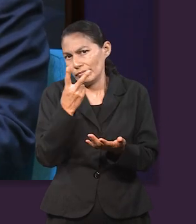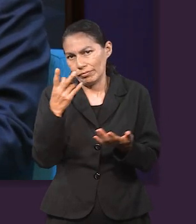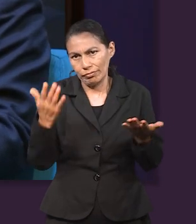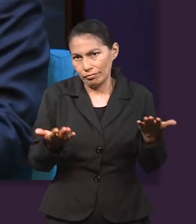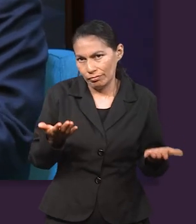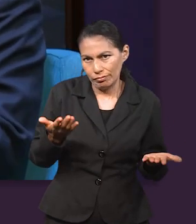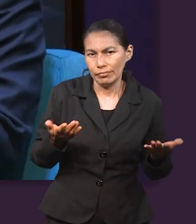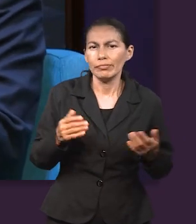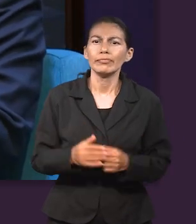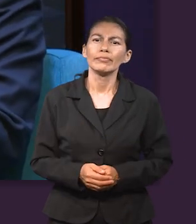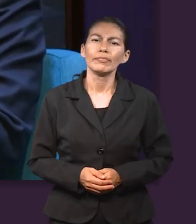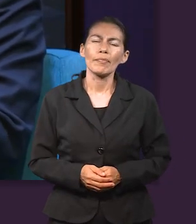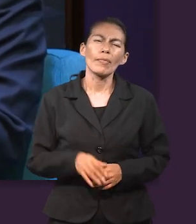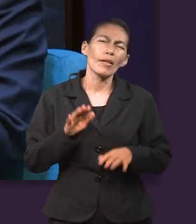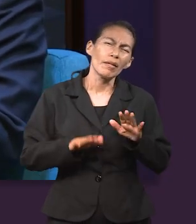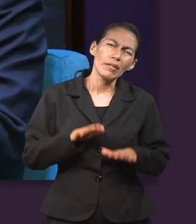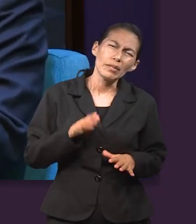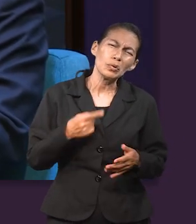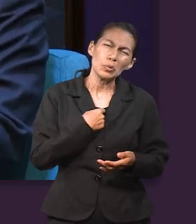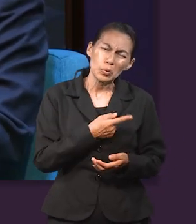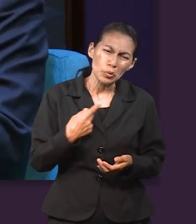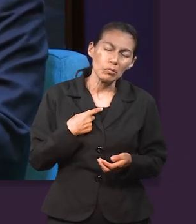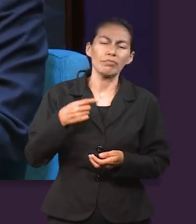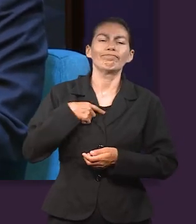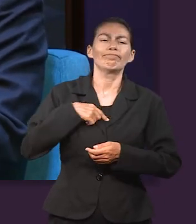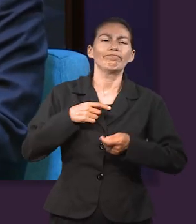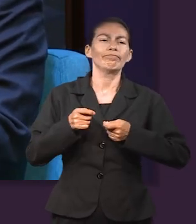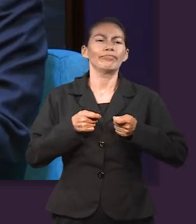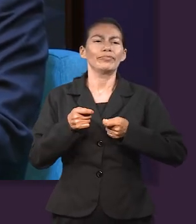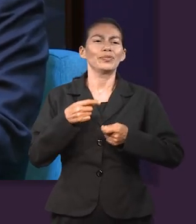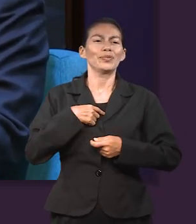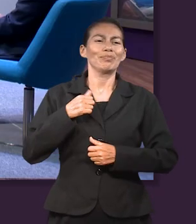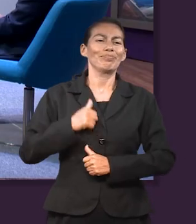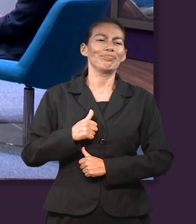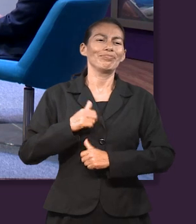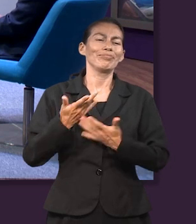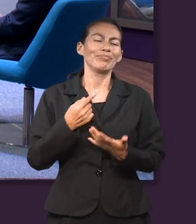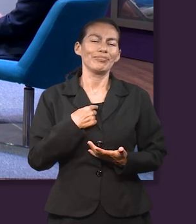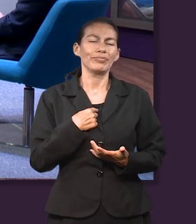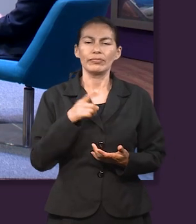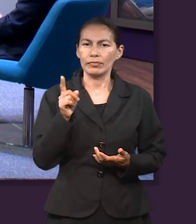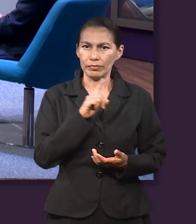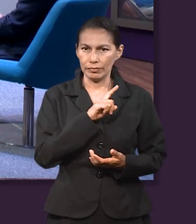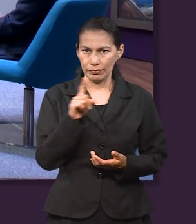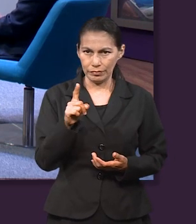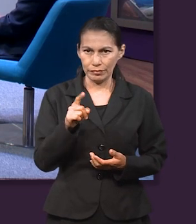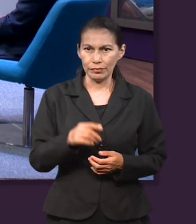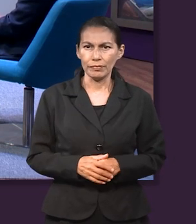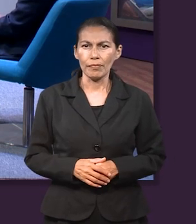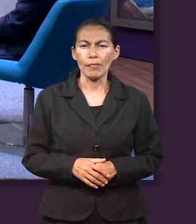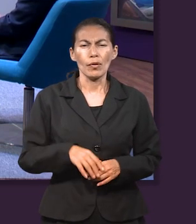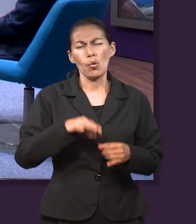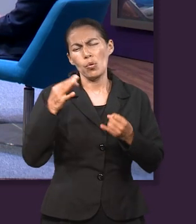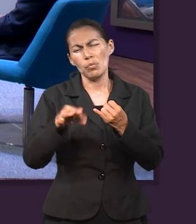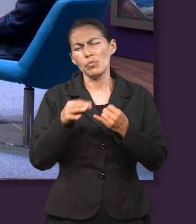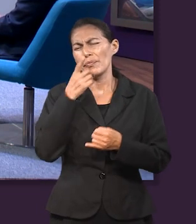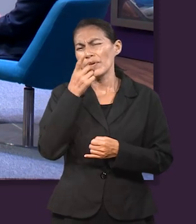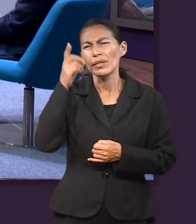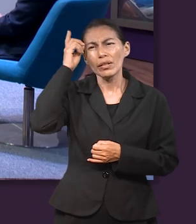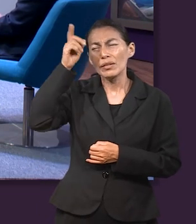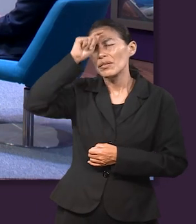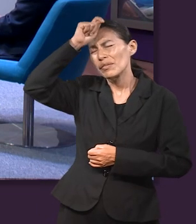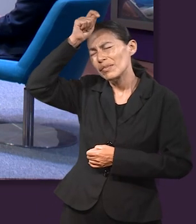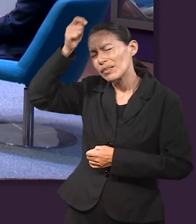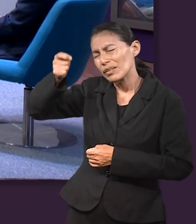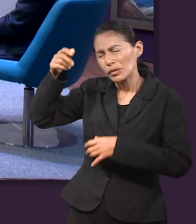y te abocas a otras cosas, ¿no? Así es simple, en la vida práctica. Por más que queremos tener el control